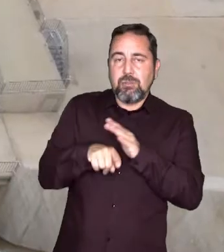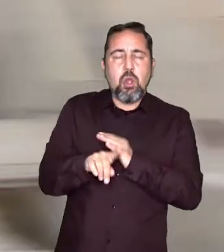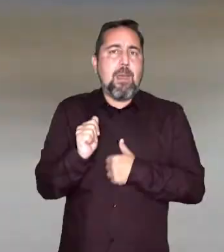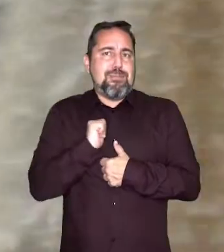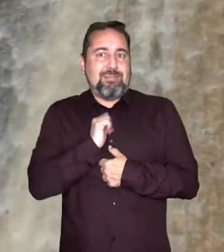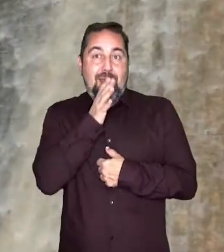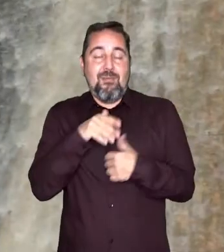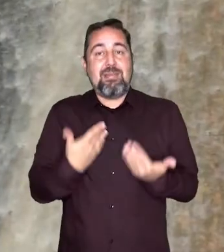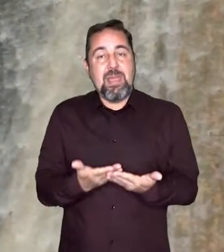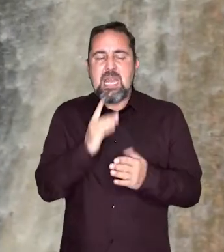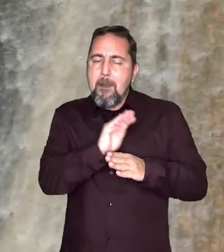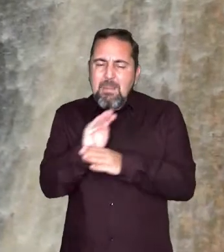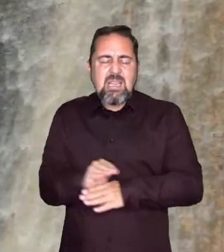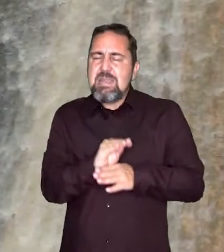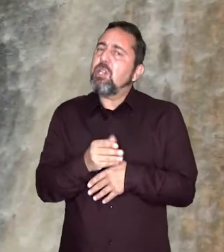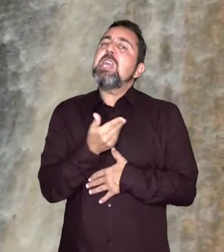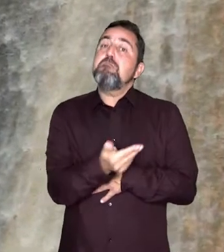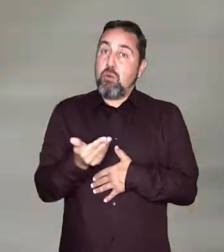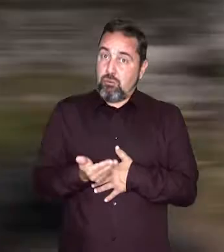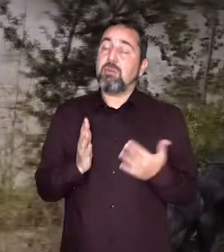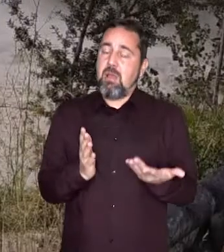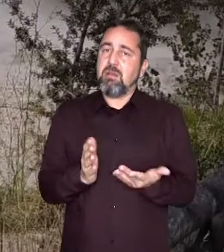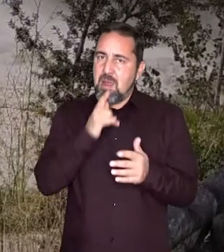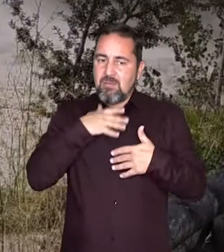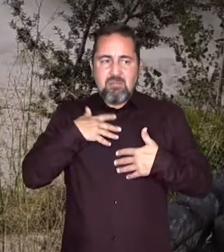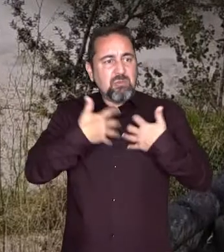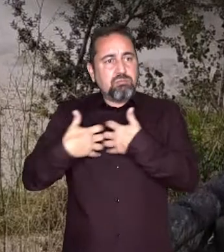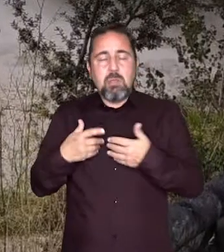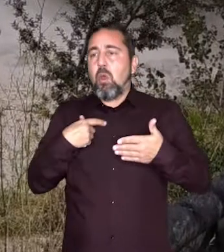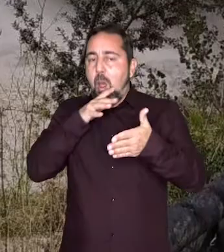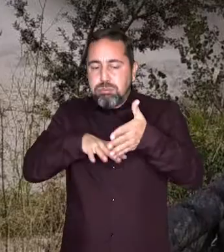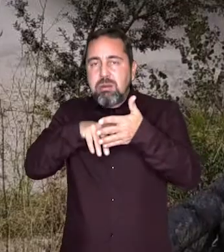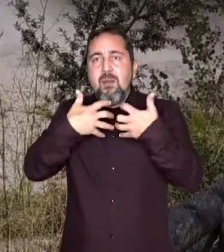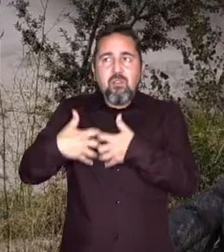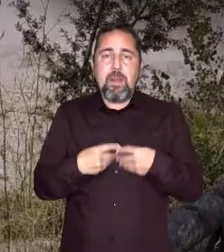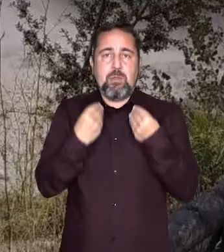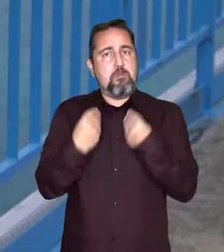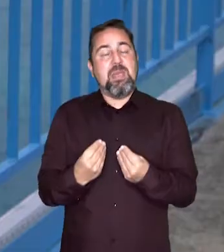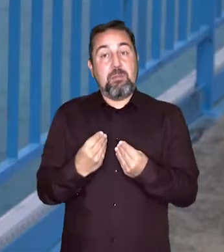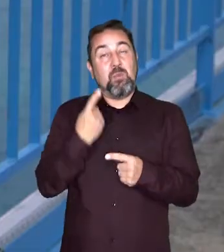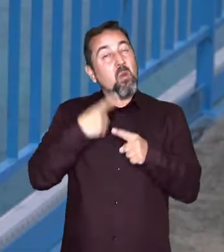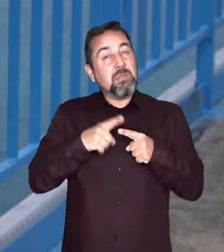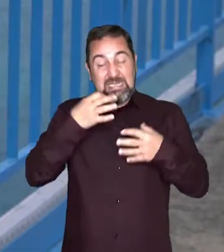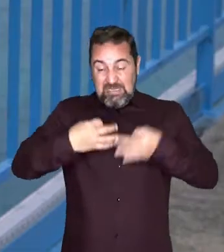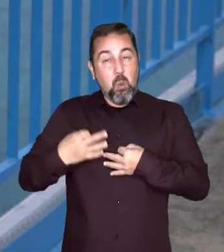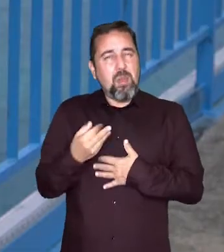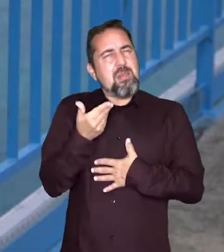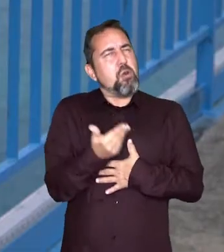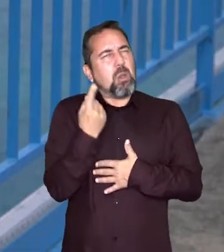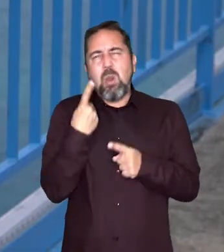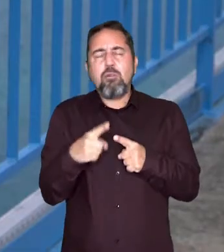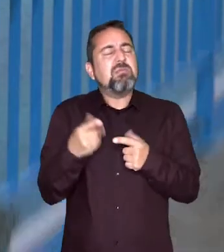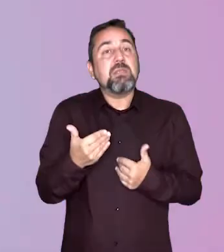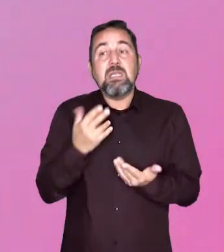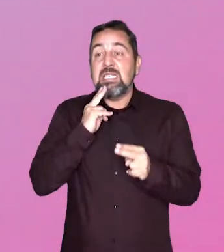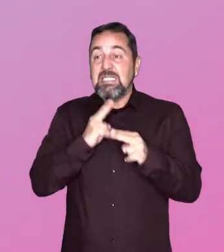la explotación y la gestión de las mismas, y cuyo mantenimiento es esencial para el correcto funcionamiento de la infraestructura. Una de las herramientas más importantes